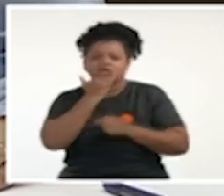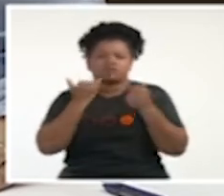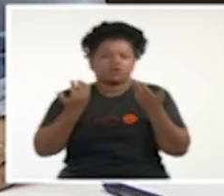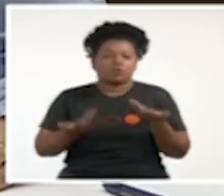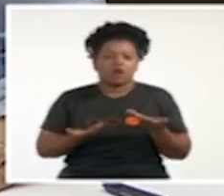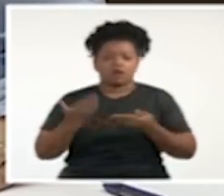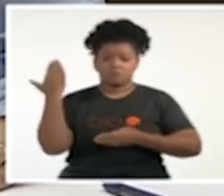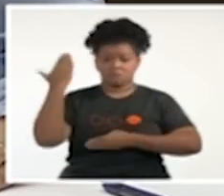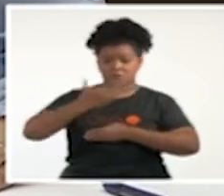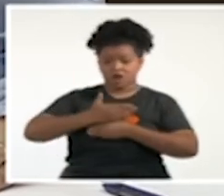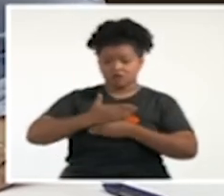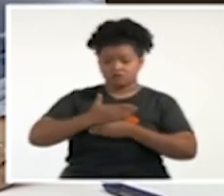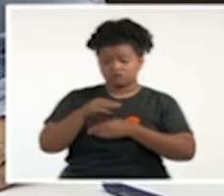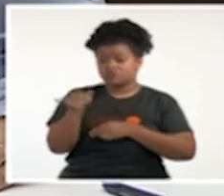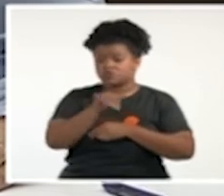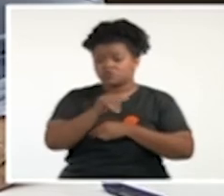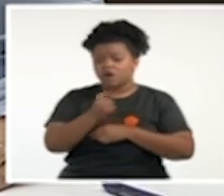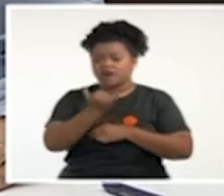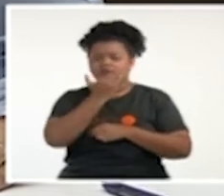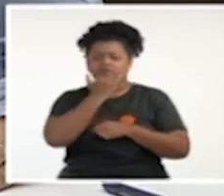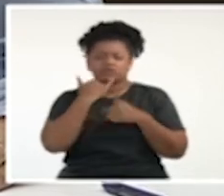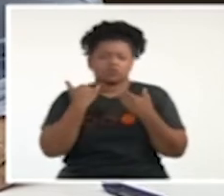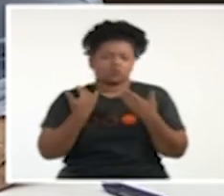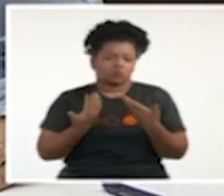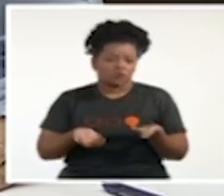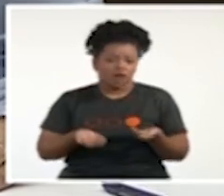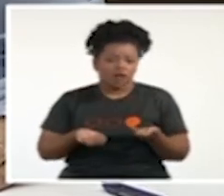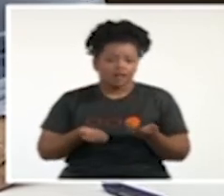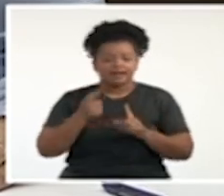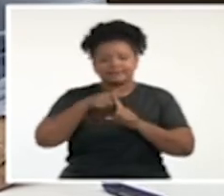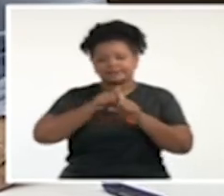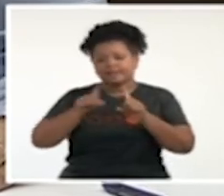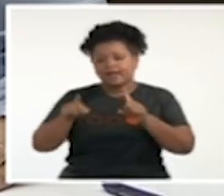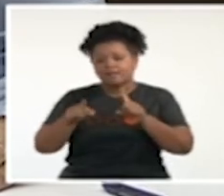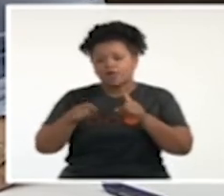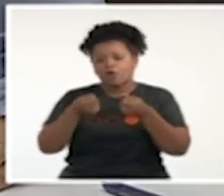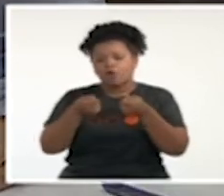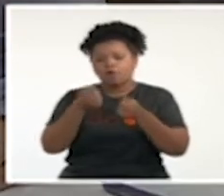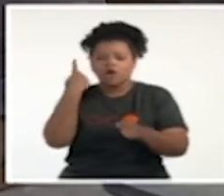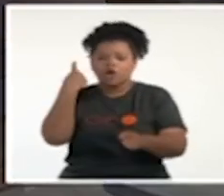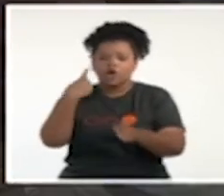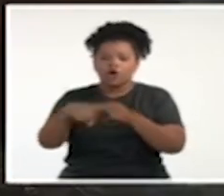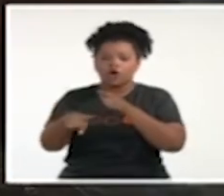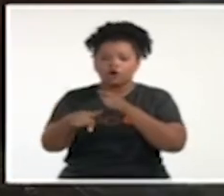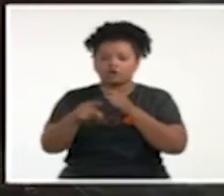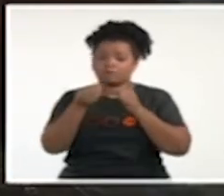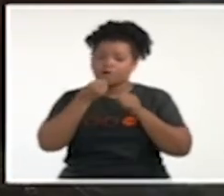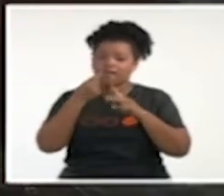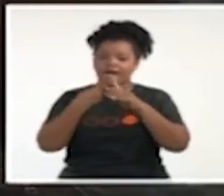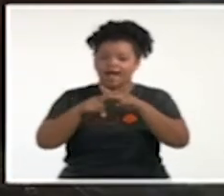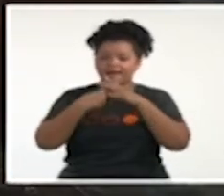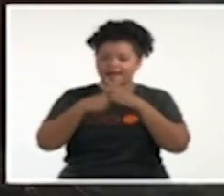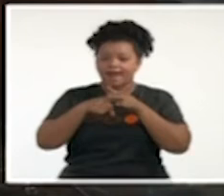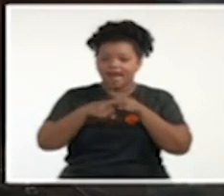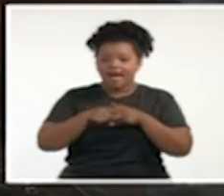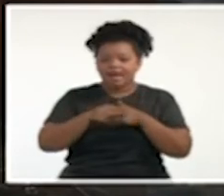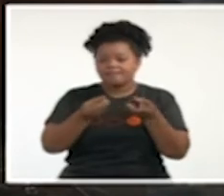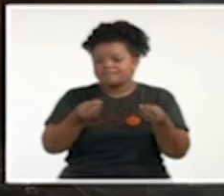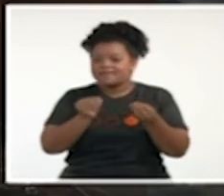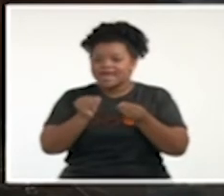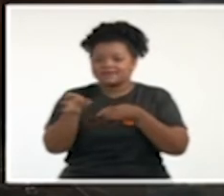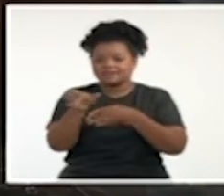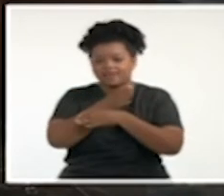tenemos muchas limitaciones con respecto al acceso de tecnología para poder reparar y tener las piezas de repuesto y los componentes para